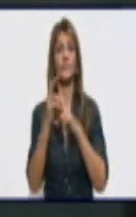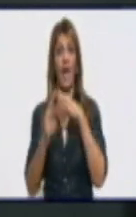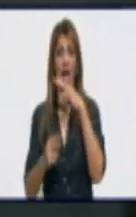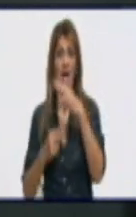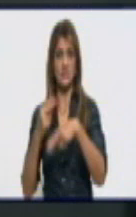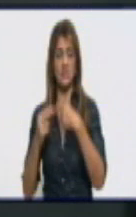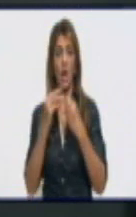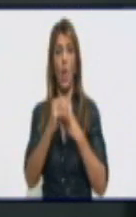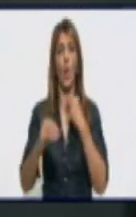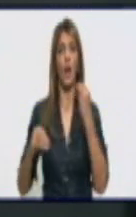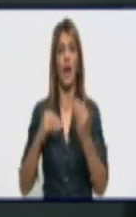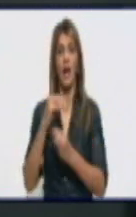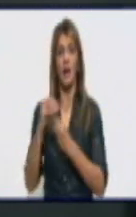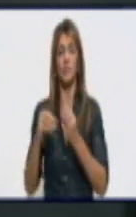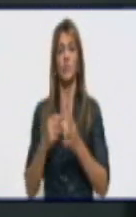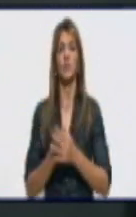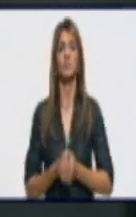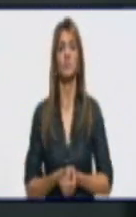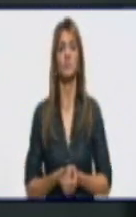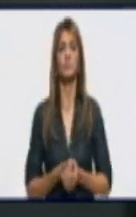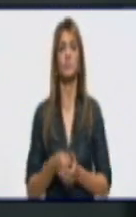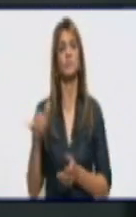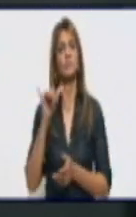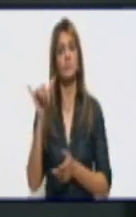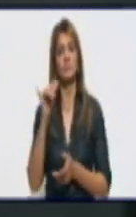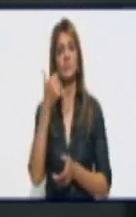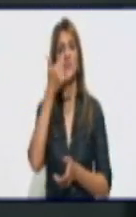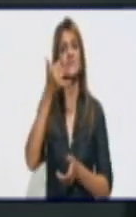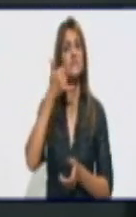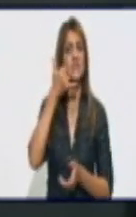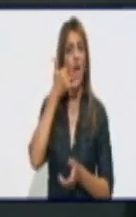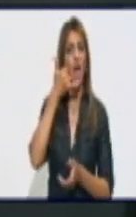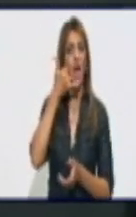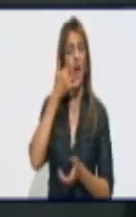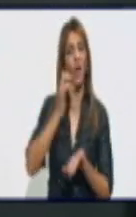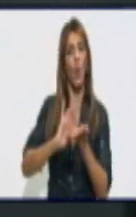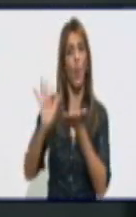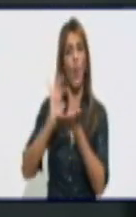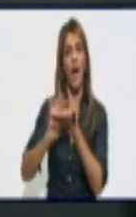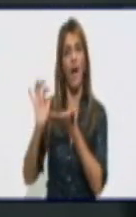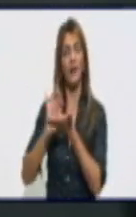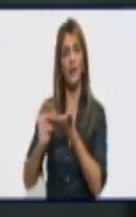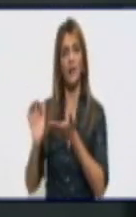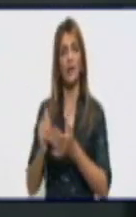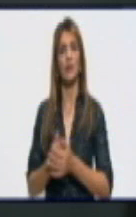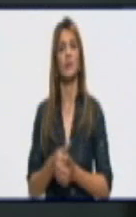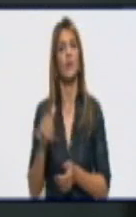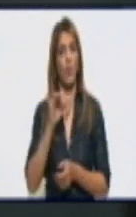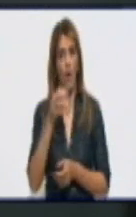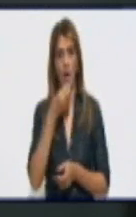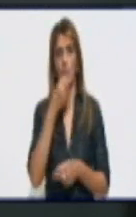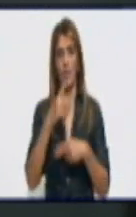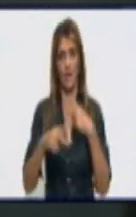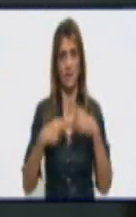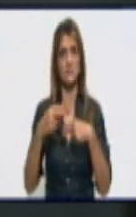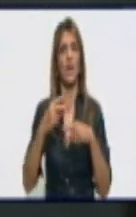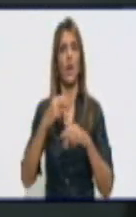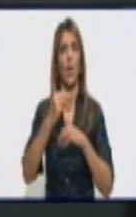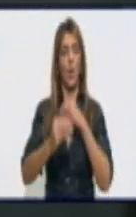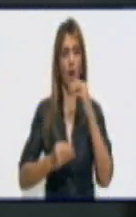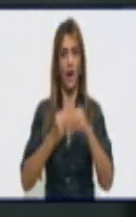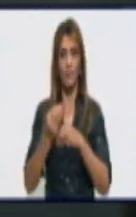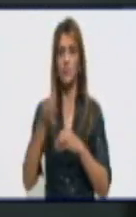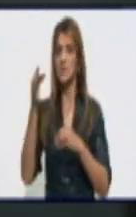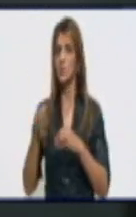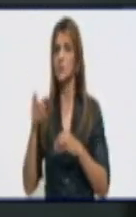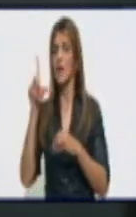cambios. También desde los celulares, hay un código QR que está en las direcciones de trabajo, en las direcciones de filiales de